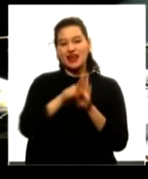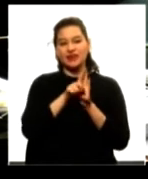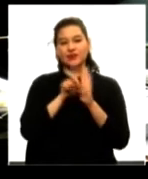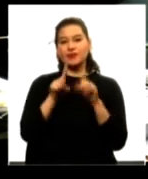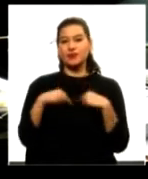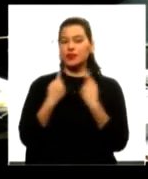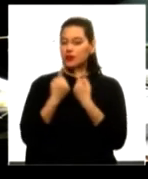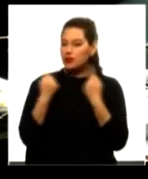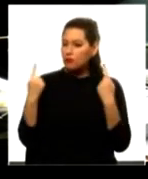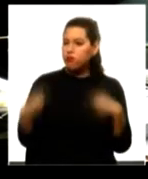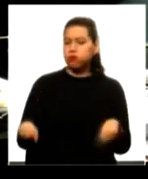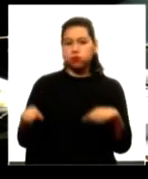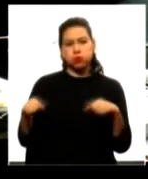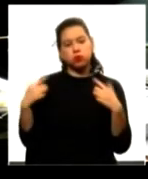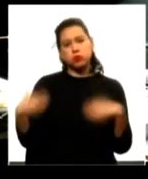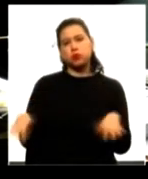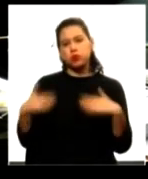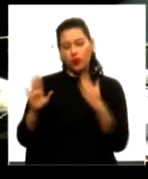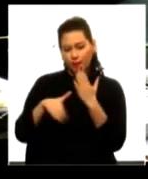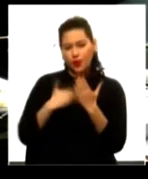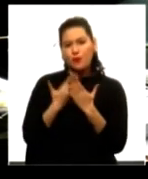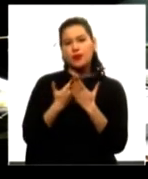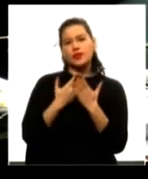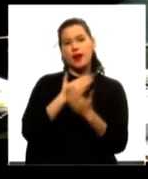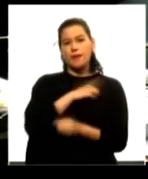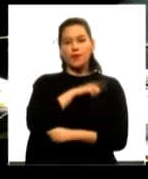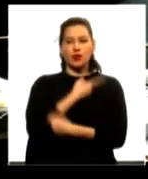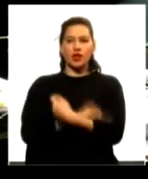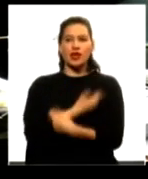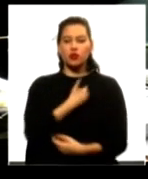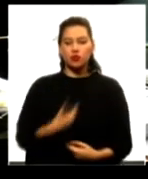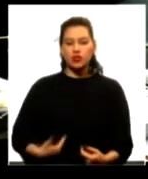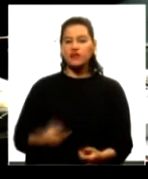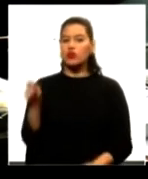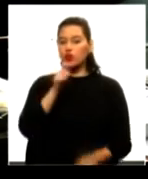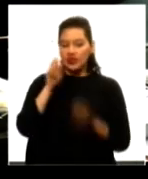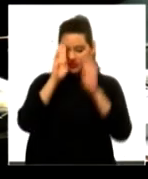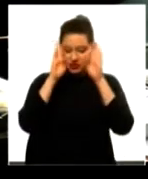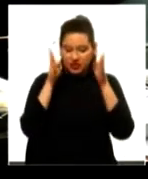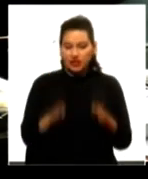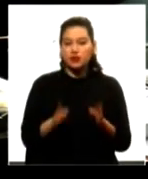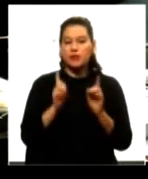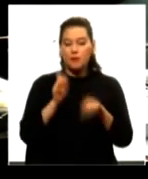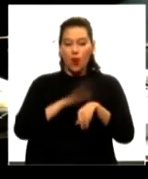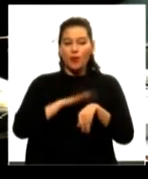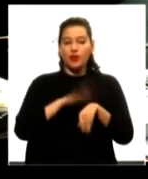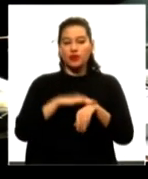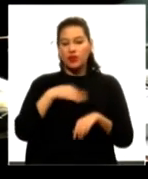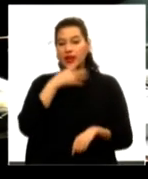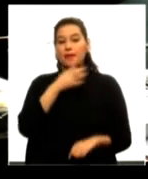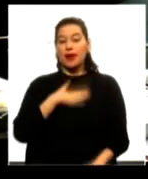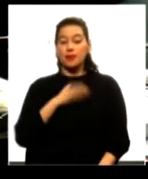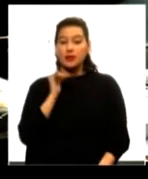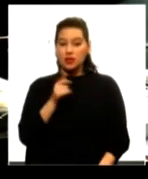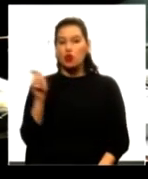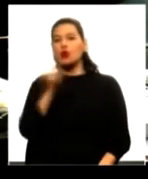debatida, propuesta por el Poder Ejecutivo como de urgente consideración y yo en su momento dije que para mí era